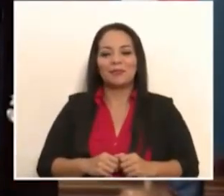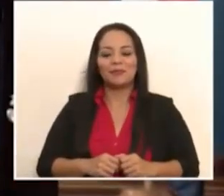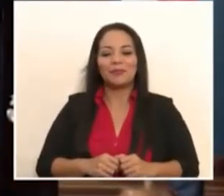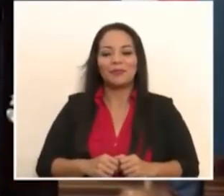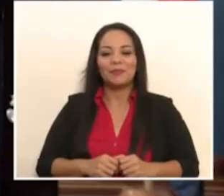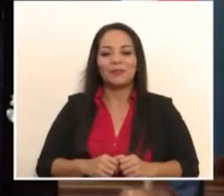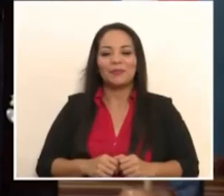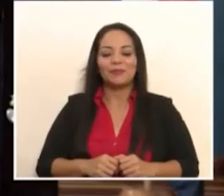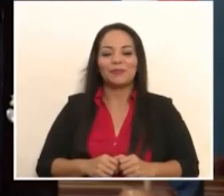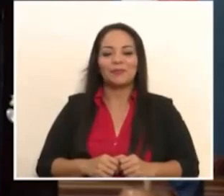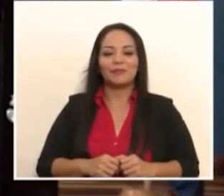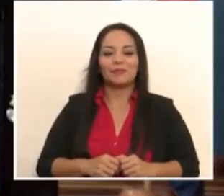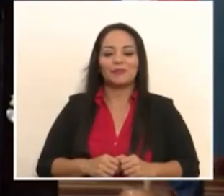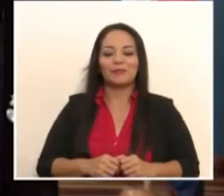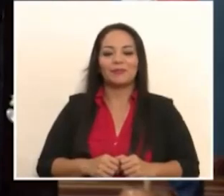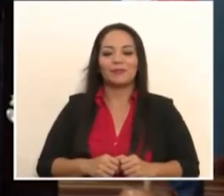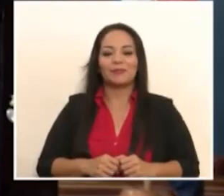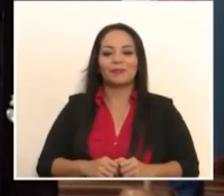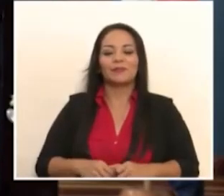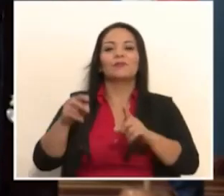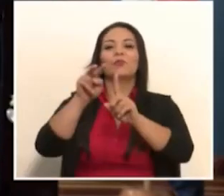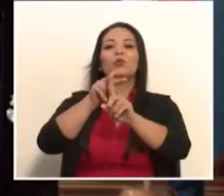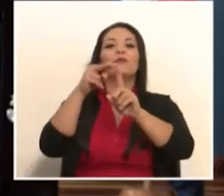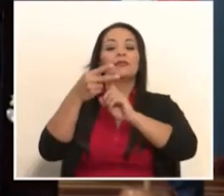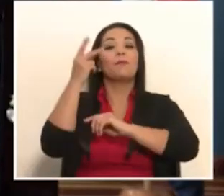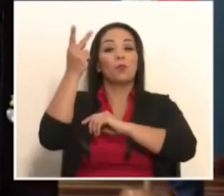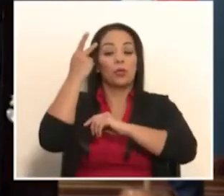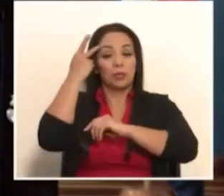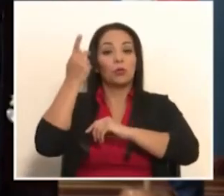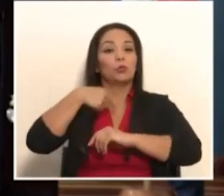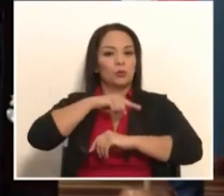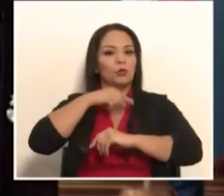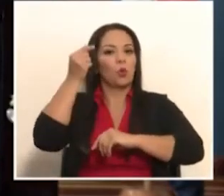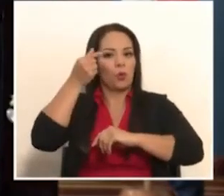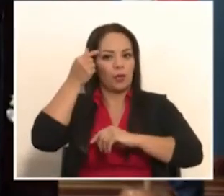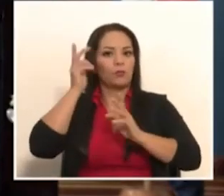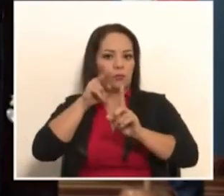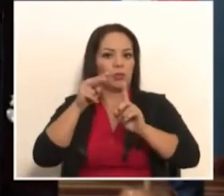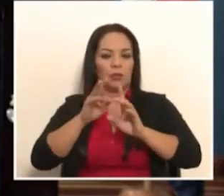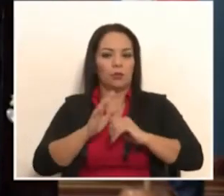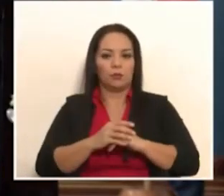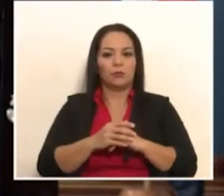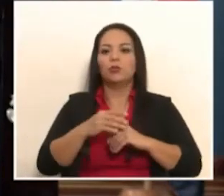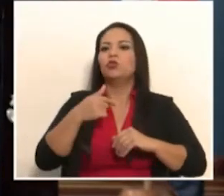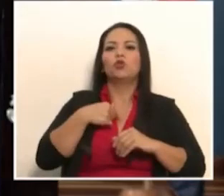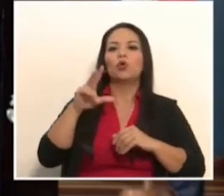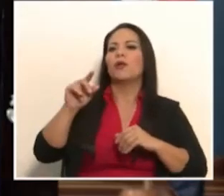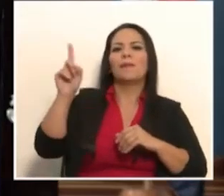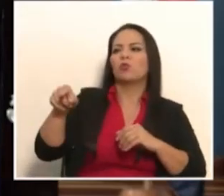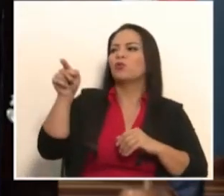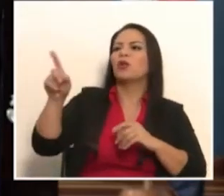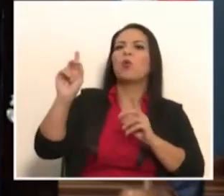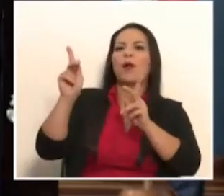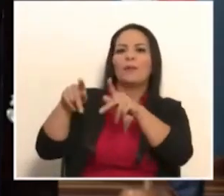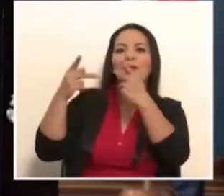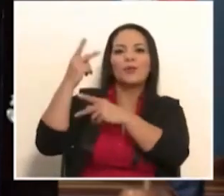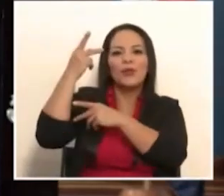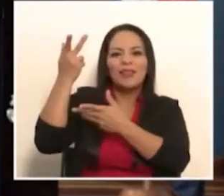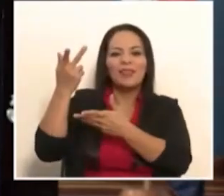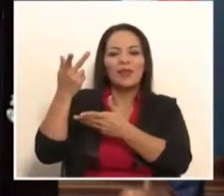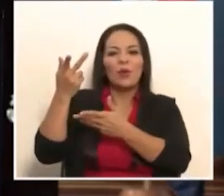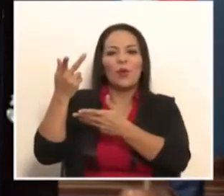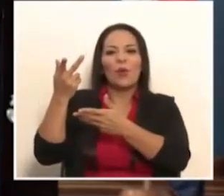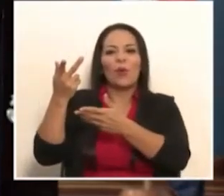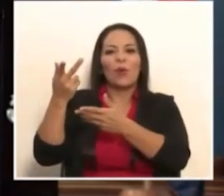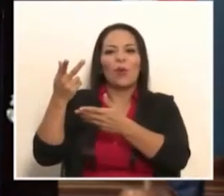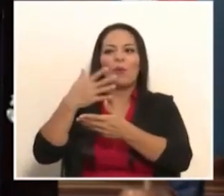desde un punto de vista totalmente apolítico, que es nuestro gobierno, no ni siquiera le pregunté, usted es verde, rojo, azul, amarillo,